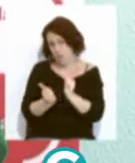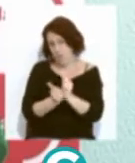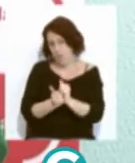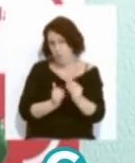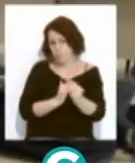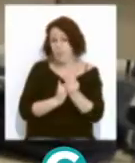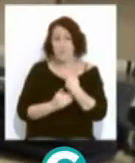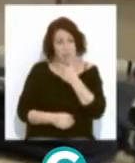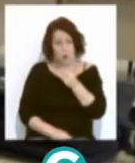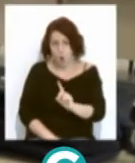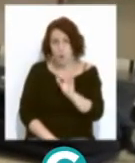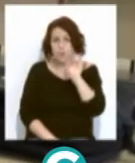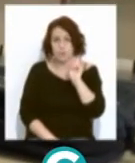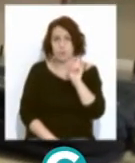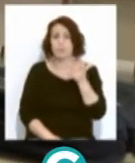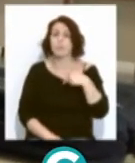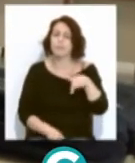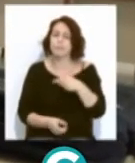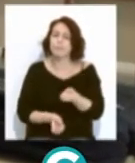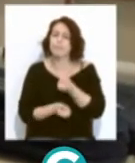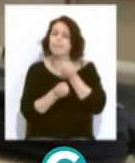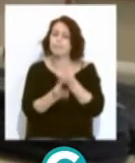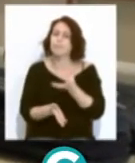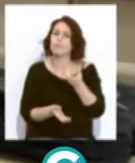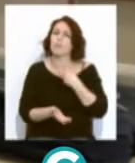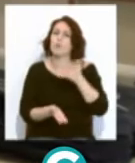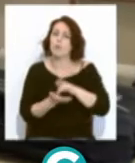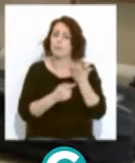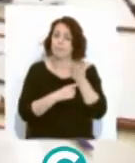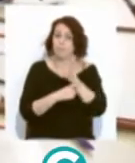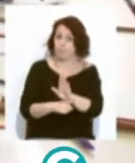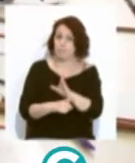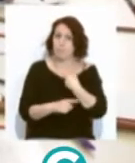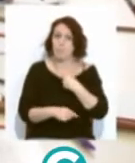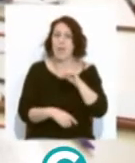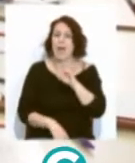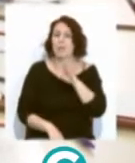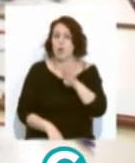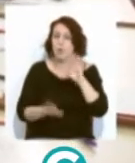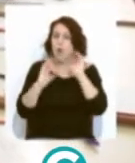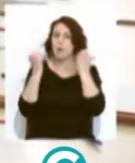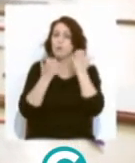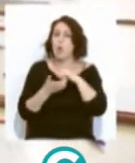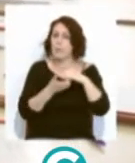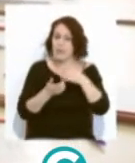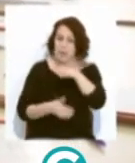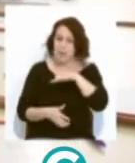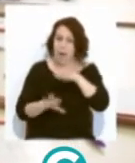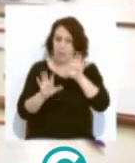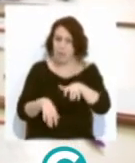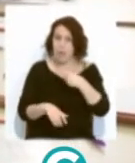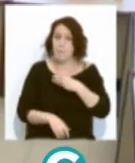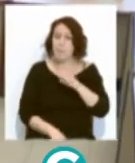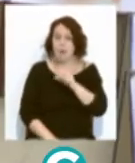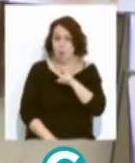ha sido fácil, ¿eh? Castilla ha realizado estas declaraciones durante la presentación del XIV Congreso de UGT en Cádiz, al que